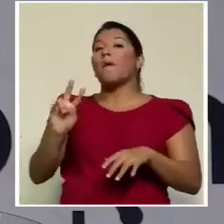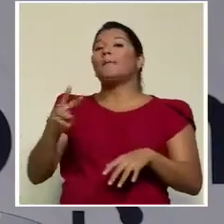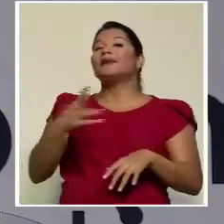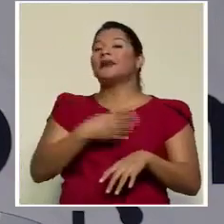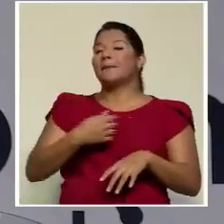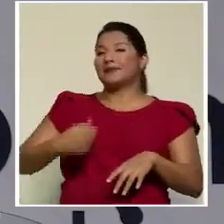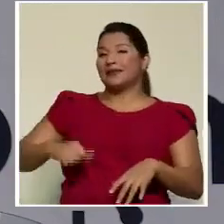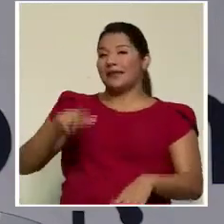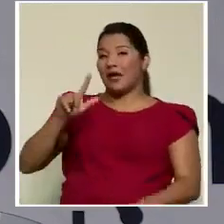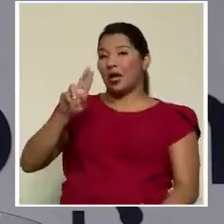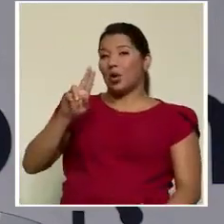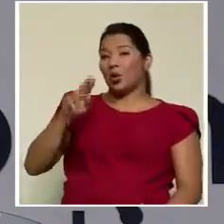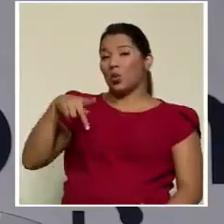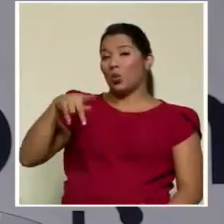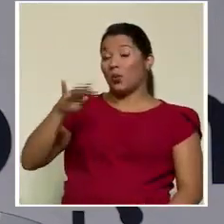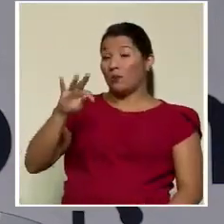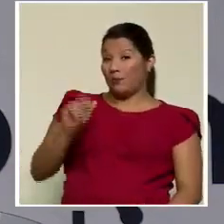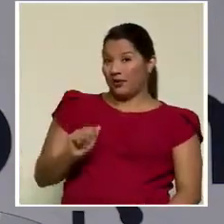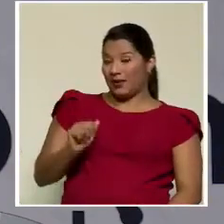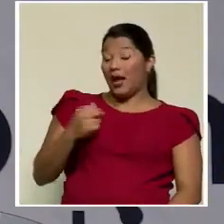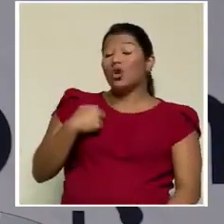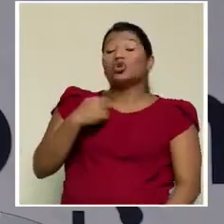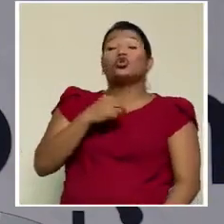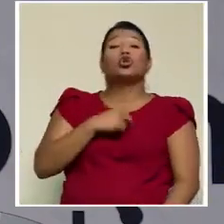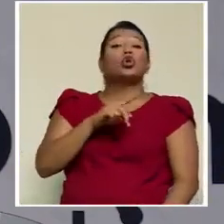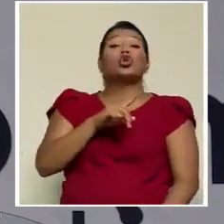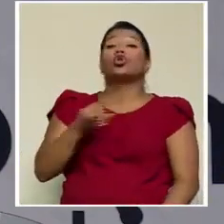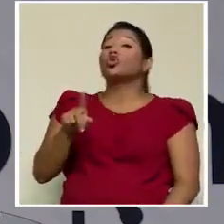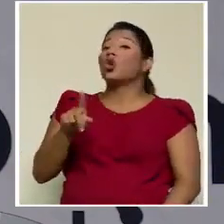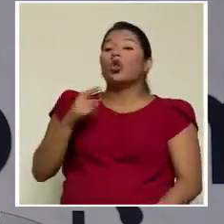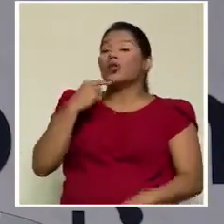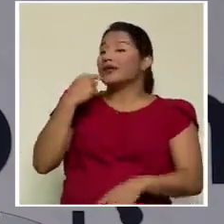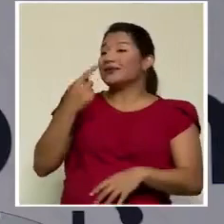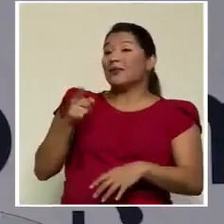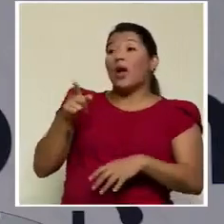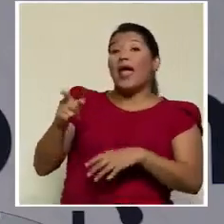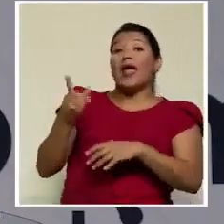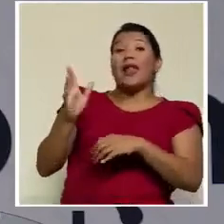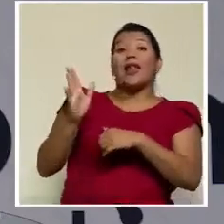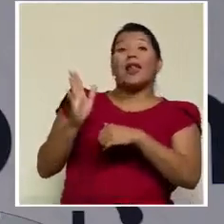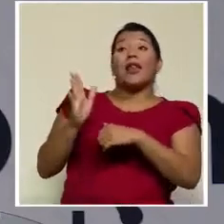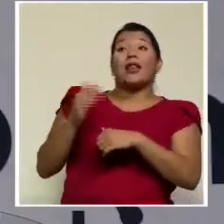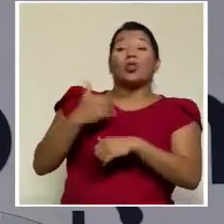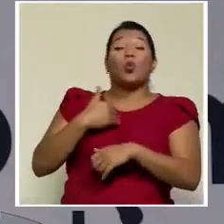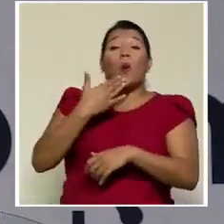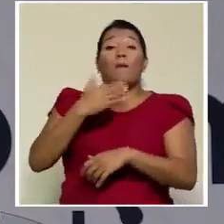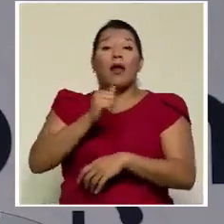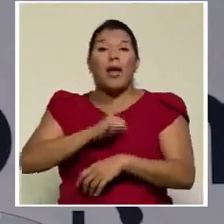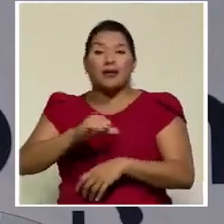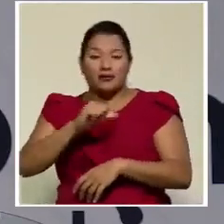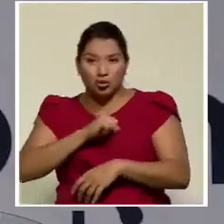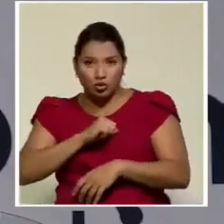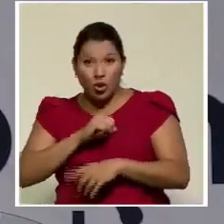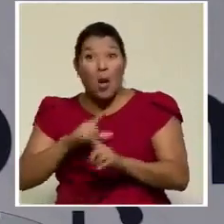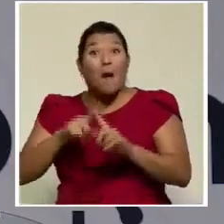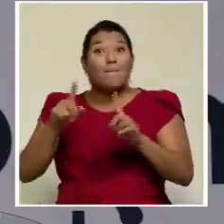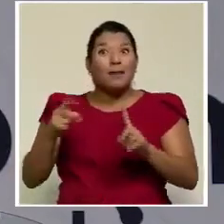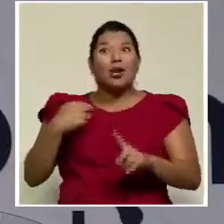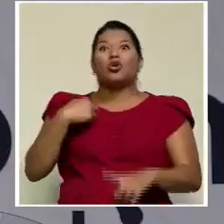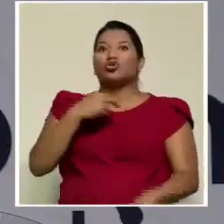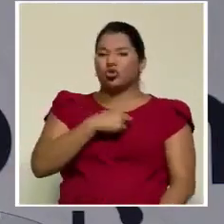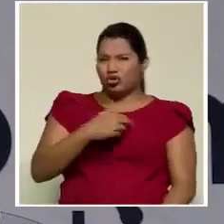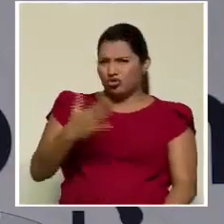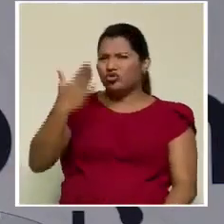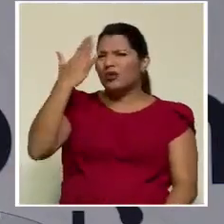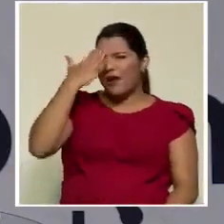las está calificando, pero que efectivamente sabía lo que estaba haciendo. No quiero decir que sea ratonil o que sea conspiranoico, no, pero que